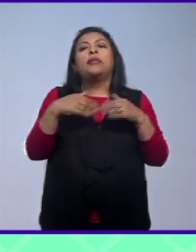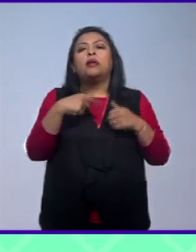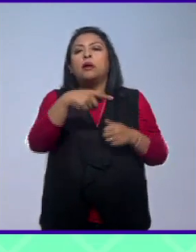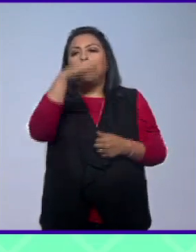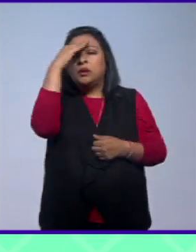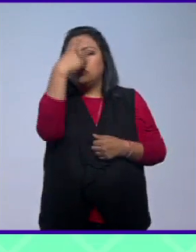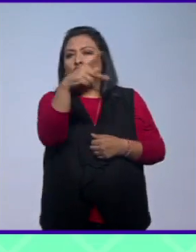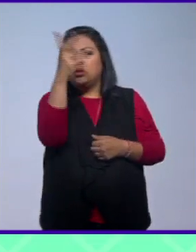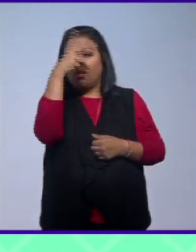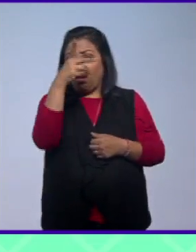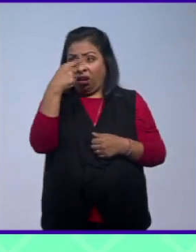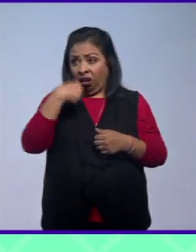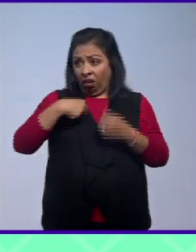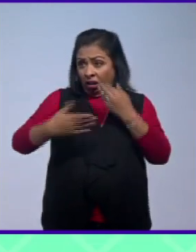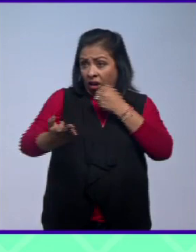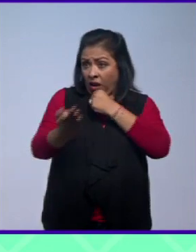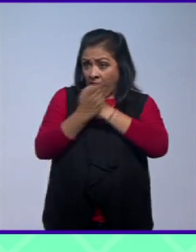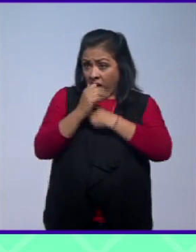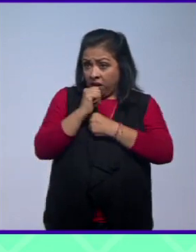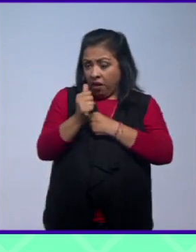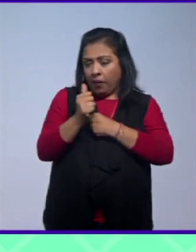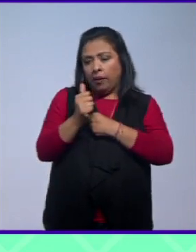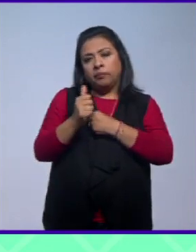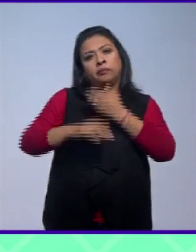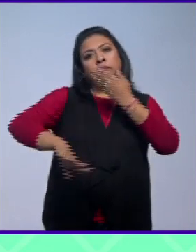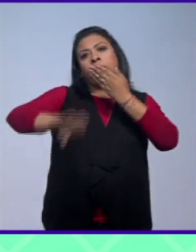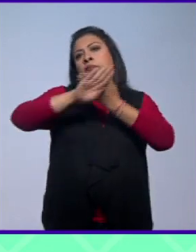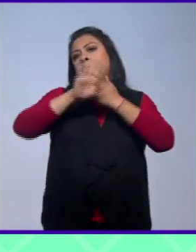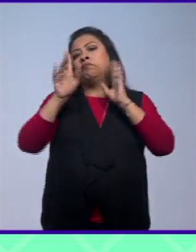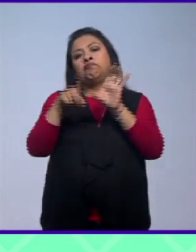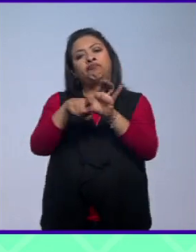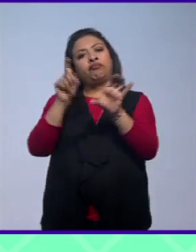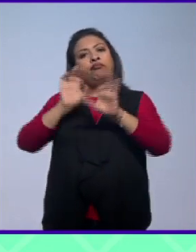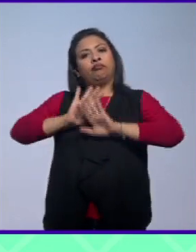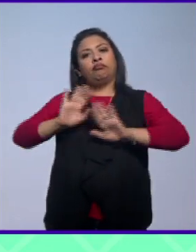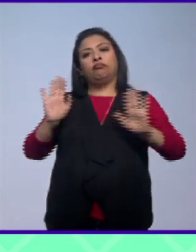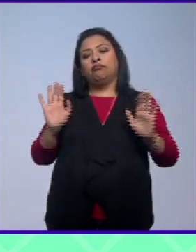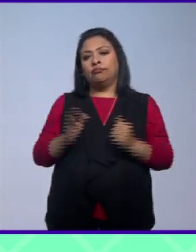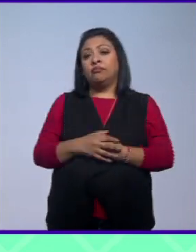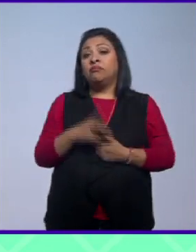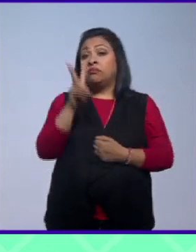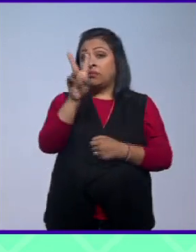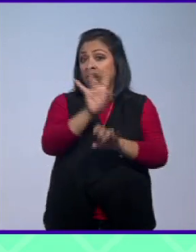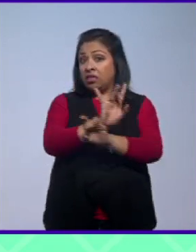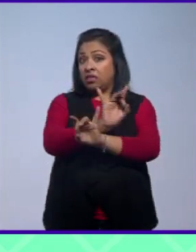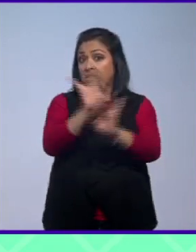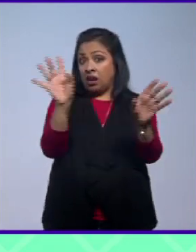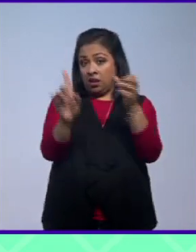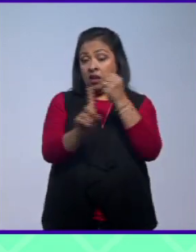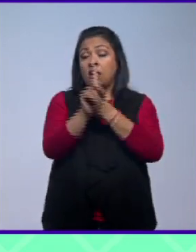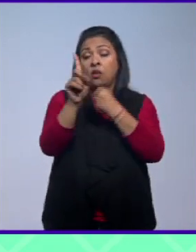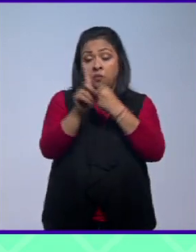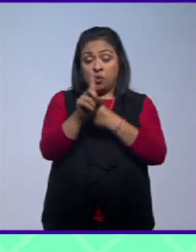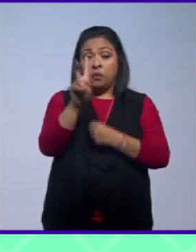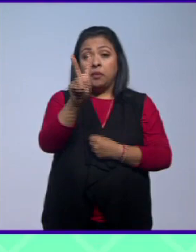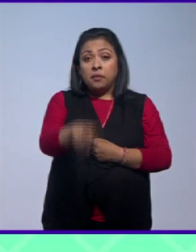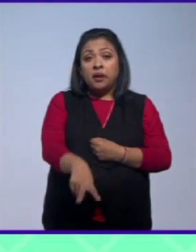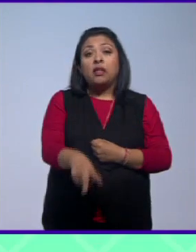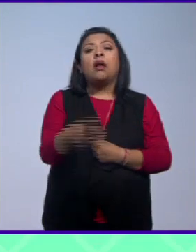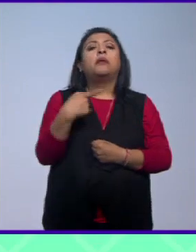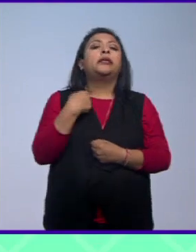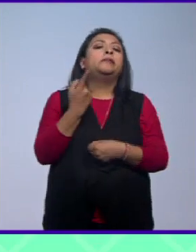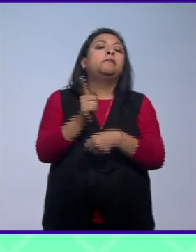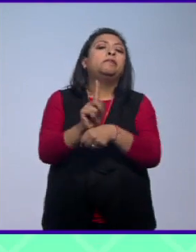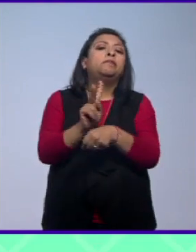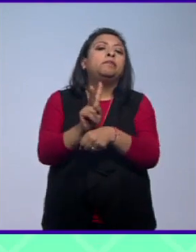están de mi lado entonces están en mi contra están en mi contra y me retiro es muy delicada la situación por supuesto vamos a darle